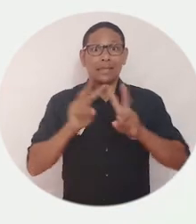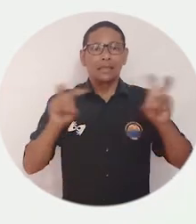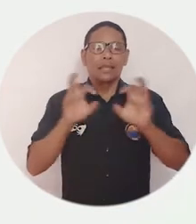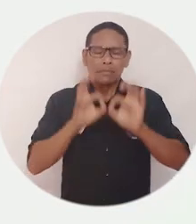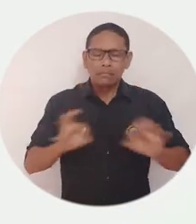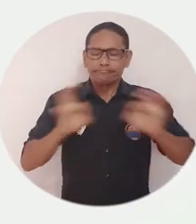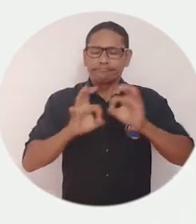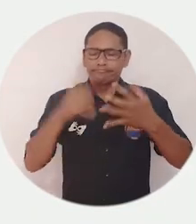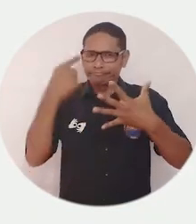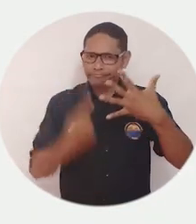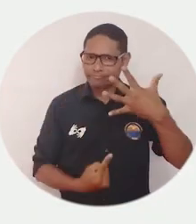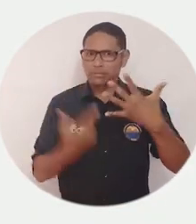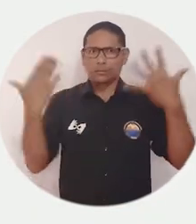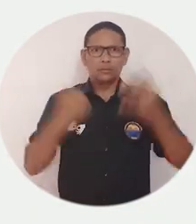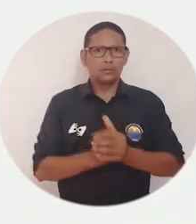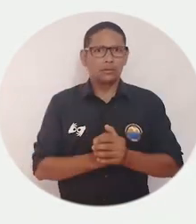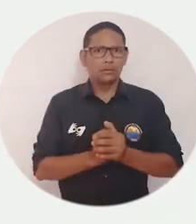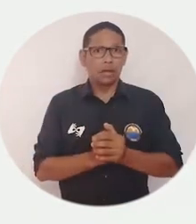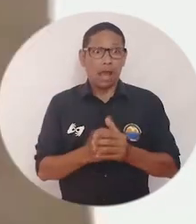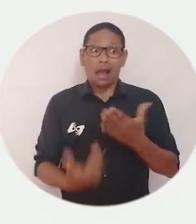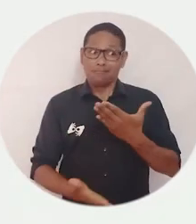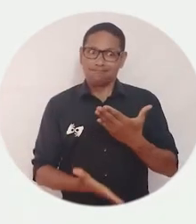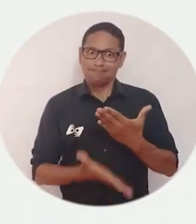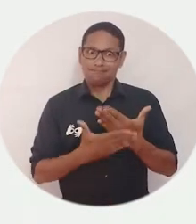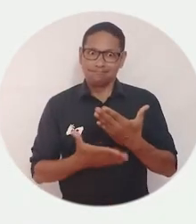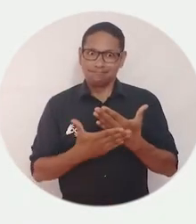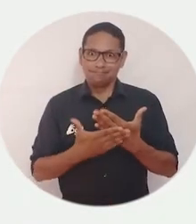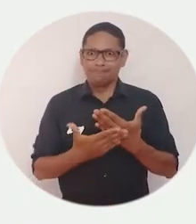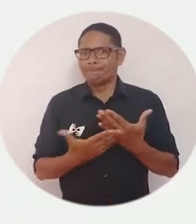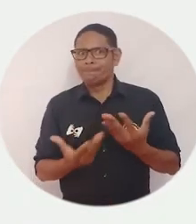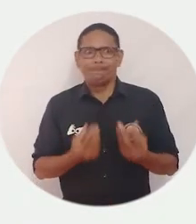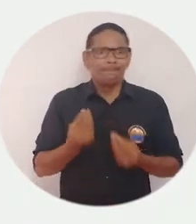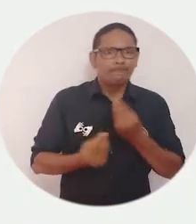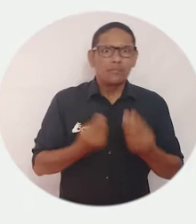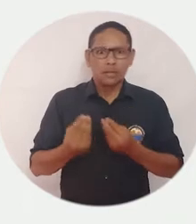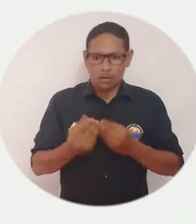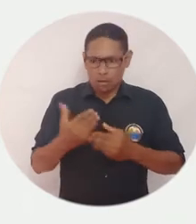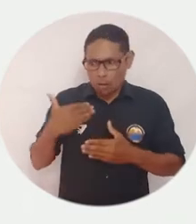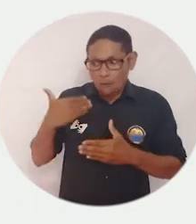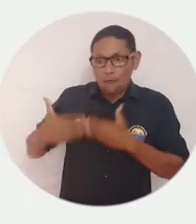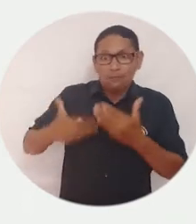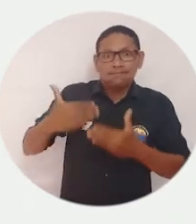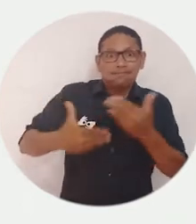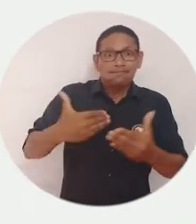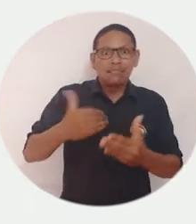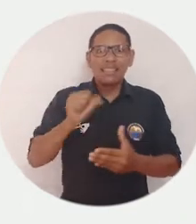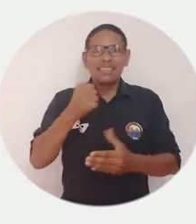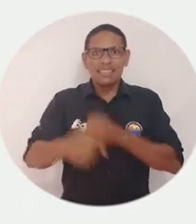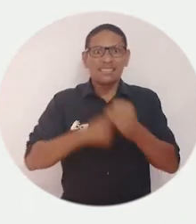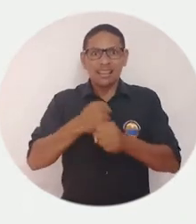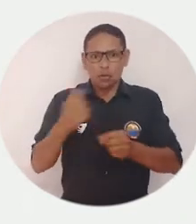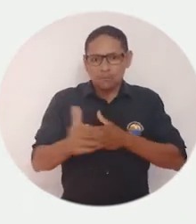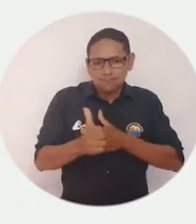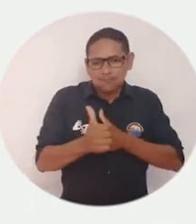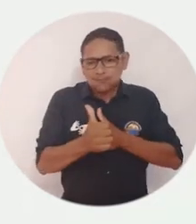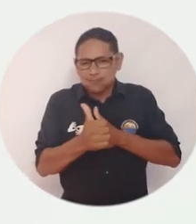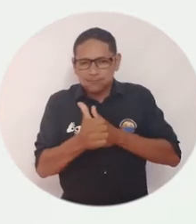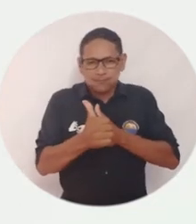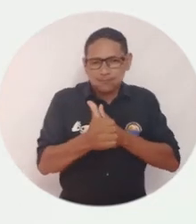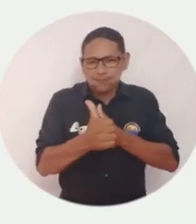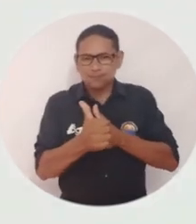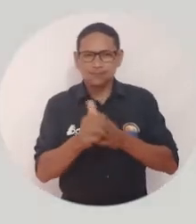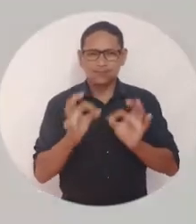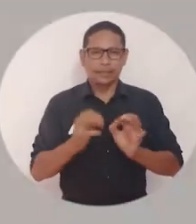importantísimos, el cual va a ser la carta de navegación, la hoja de ruta para los próximos 10 años de esta